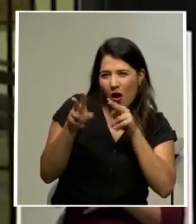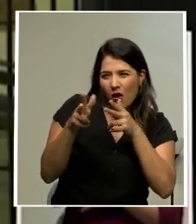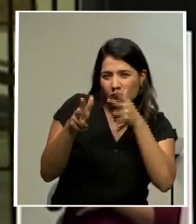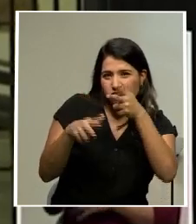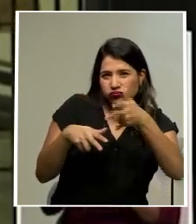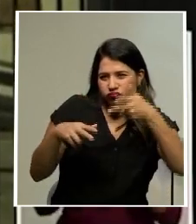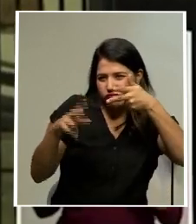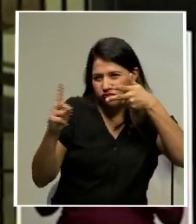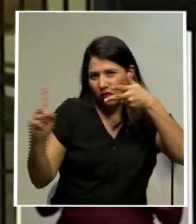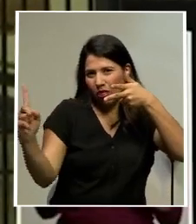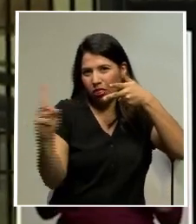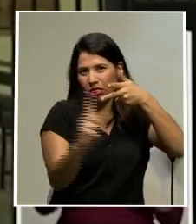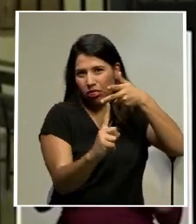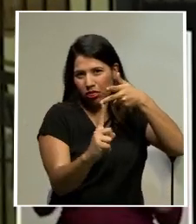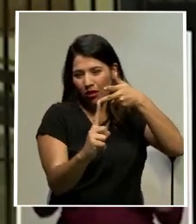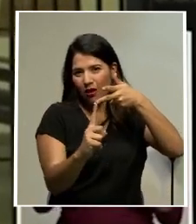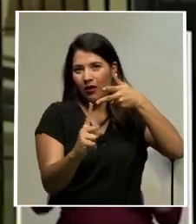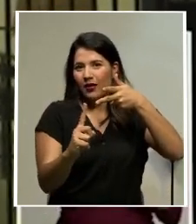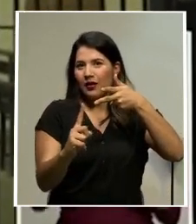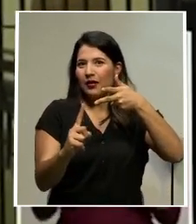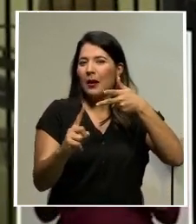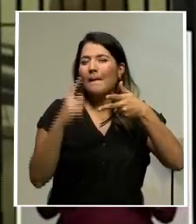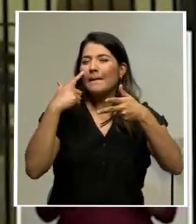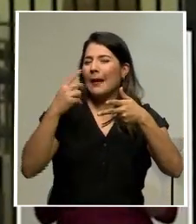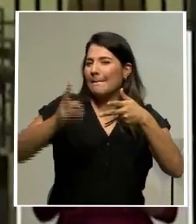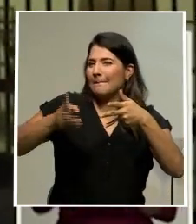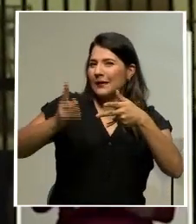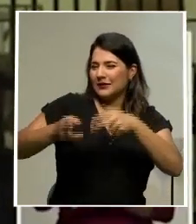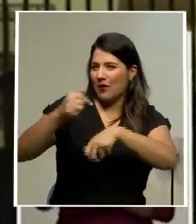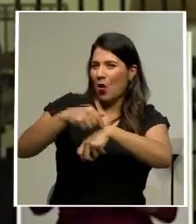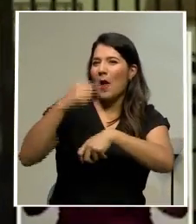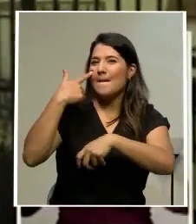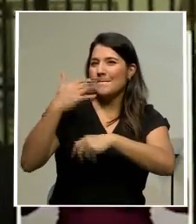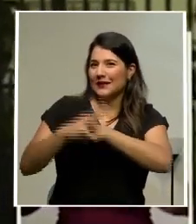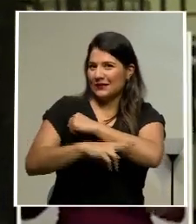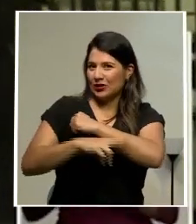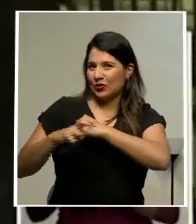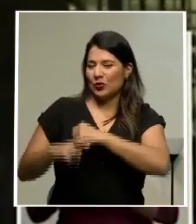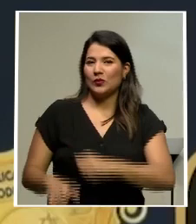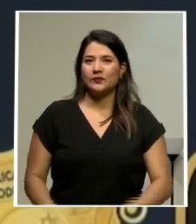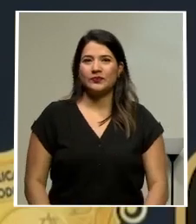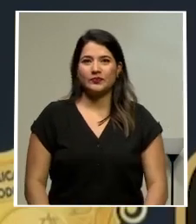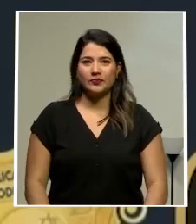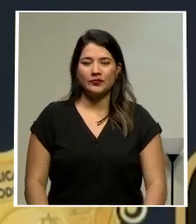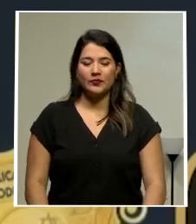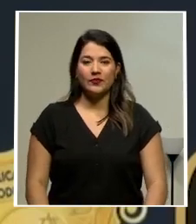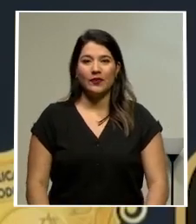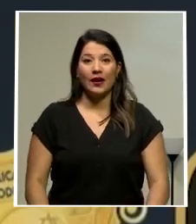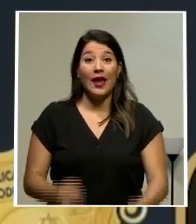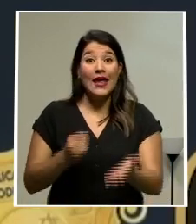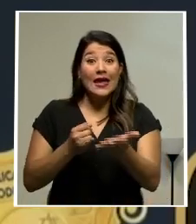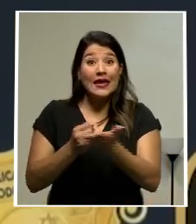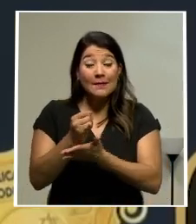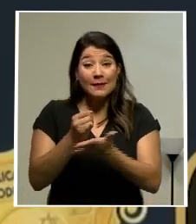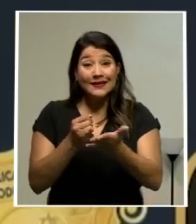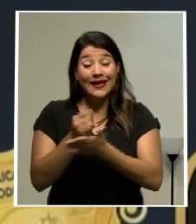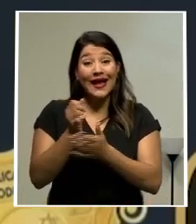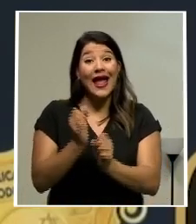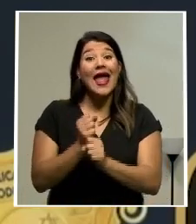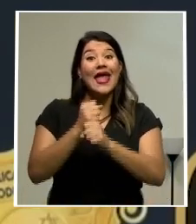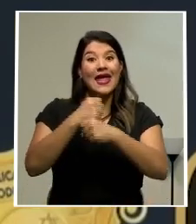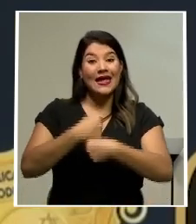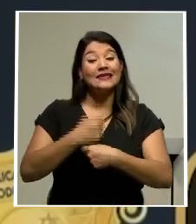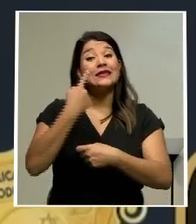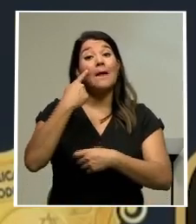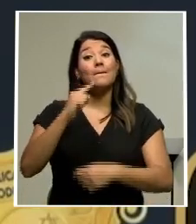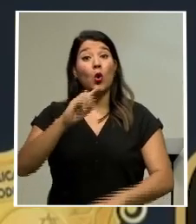mismo recinto en una hora similar a la que al parecer ocurrió el robo. Las investigaciones realizadas en el sitio por